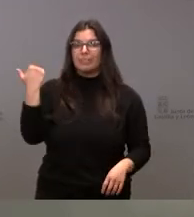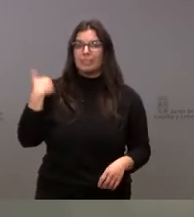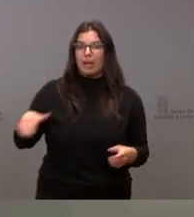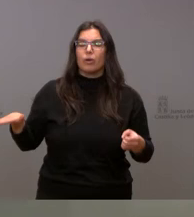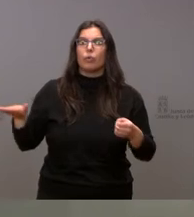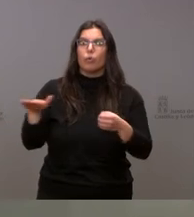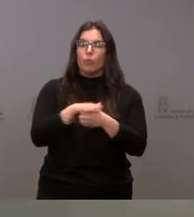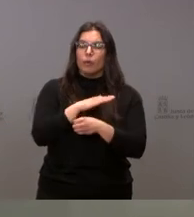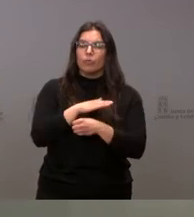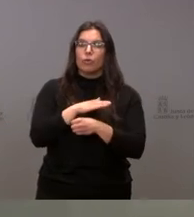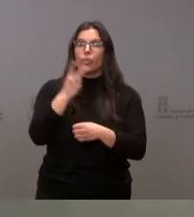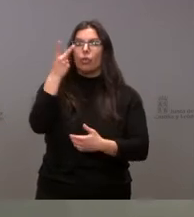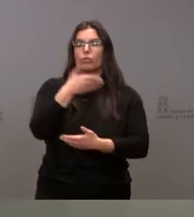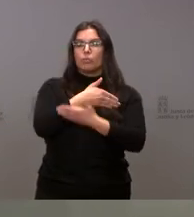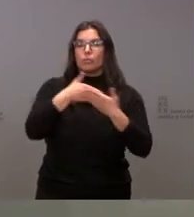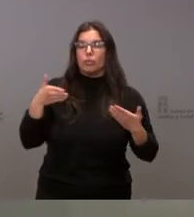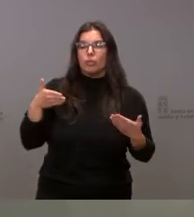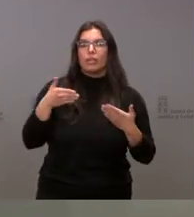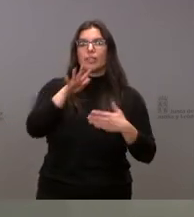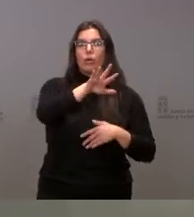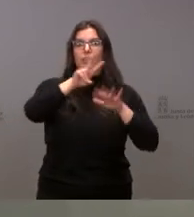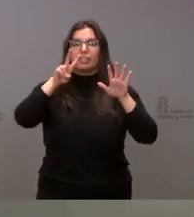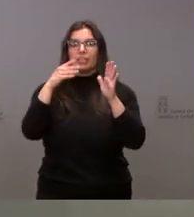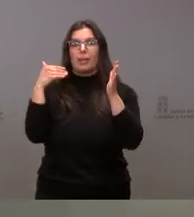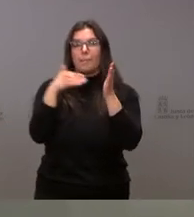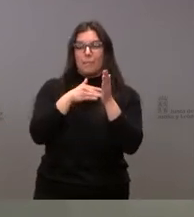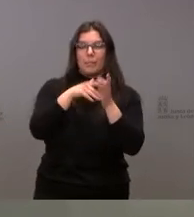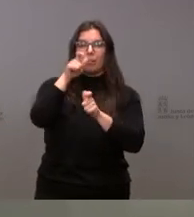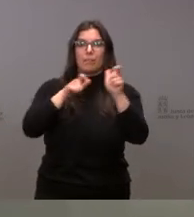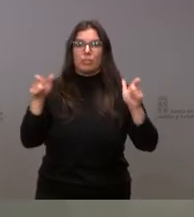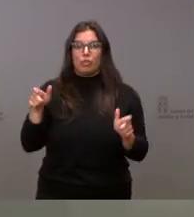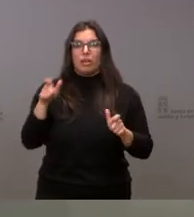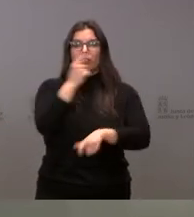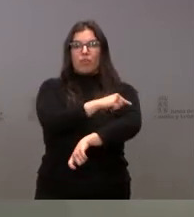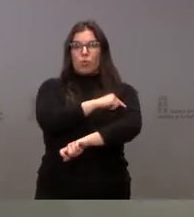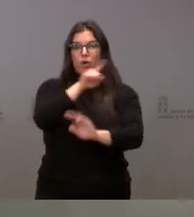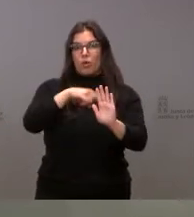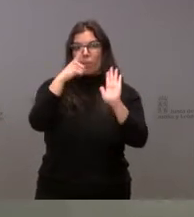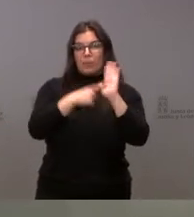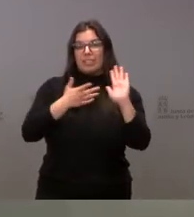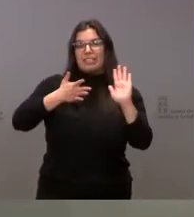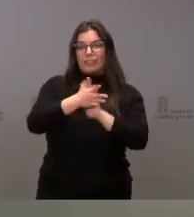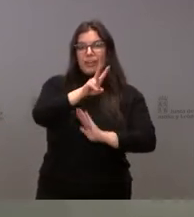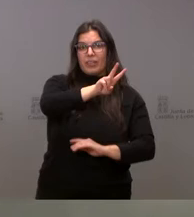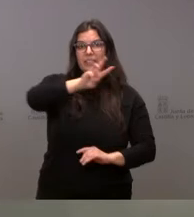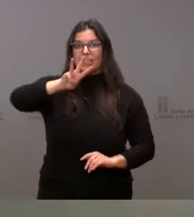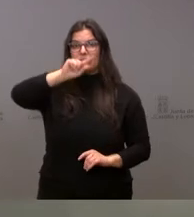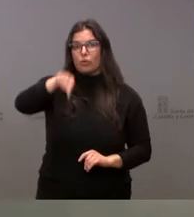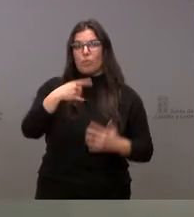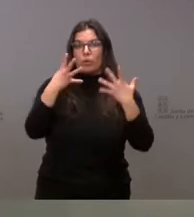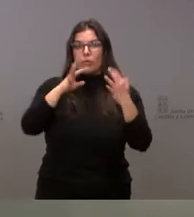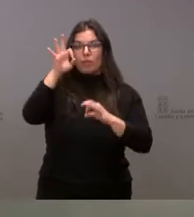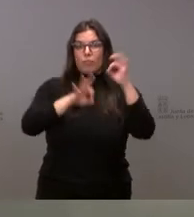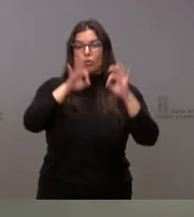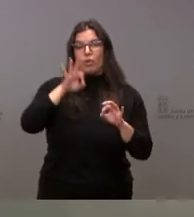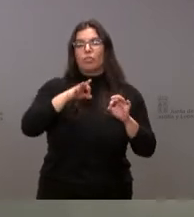ya las 2.057.000 personas con la pauta completa, lo que supone el 23,9% de